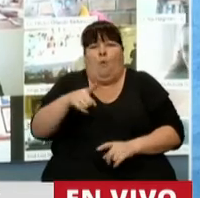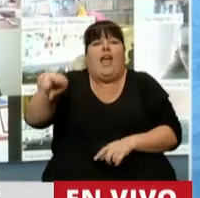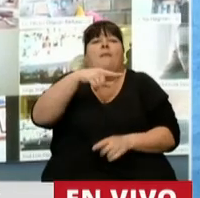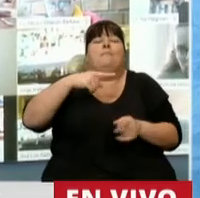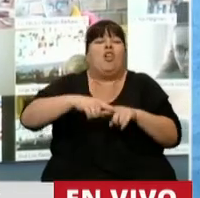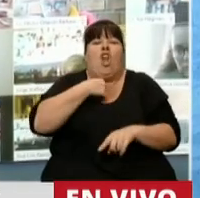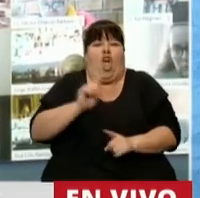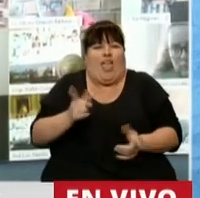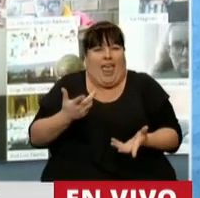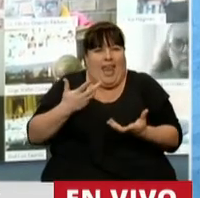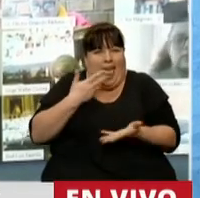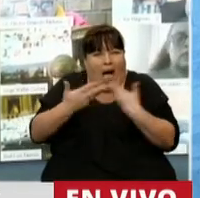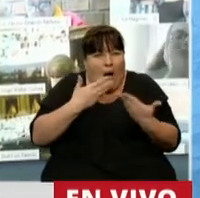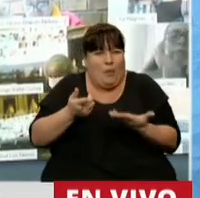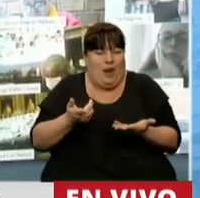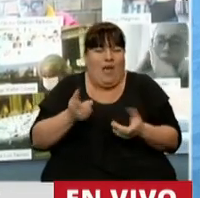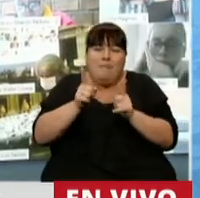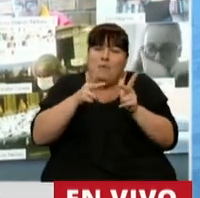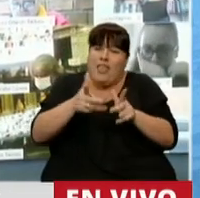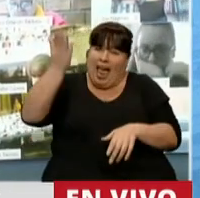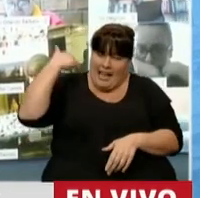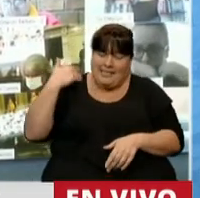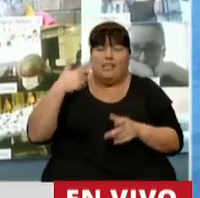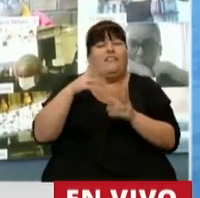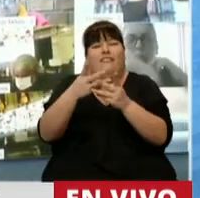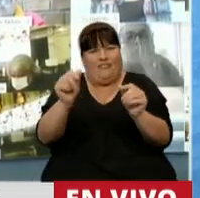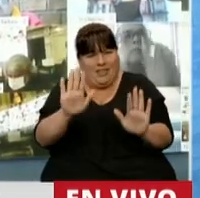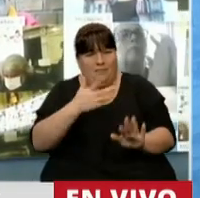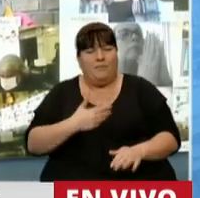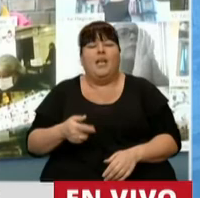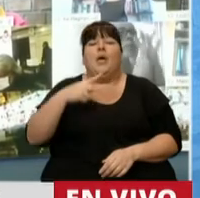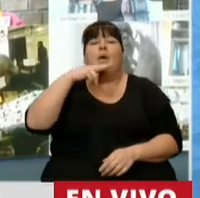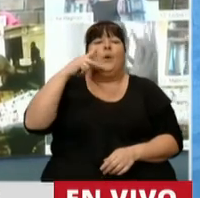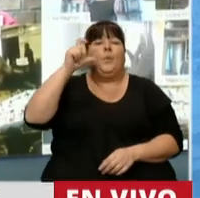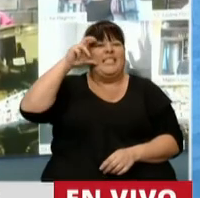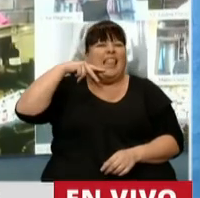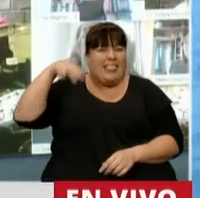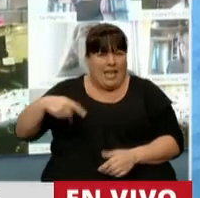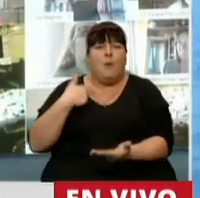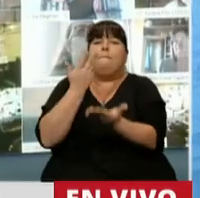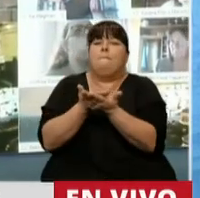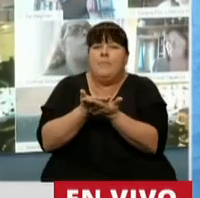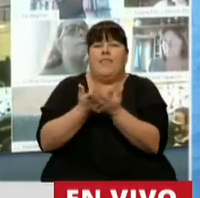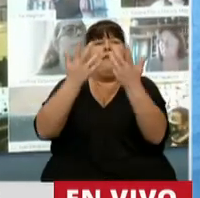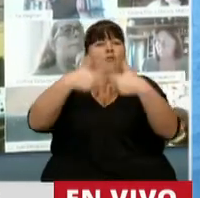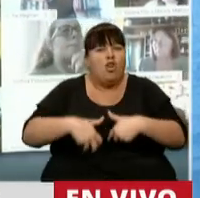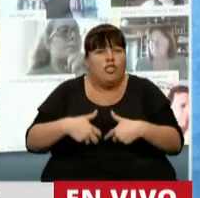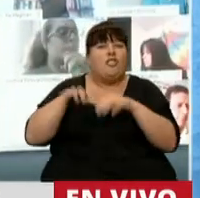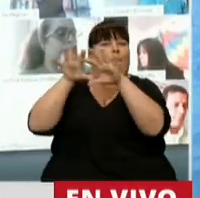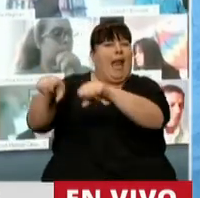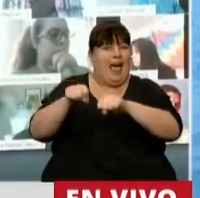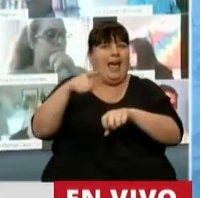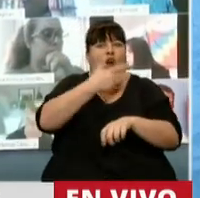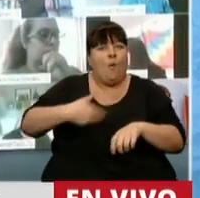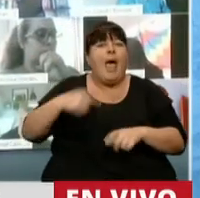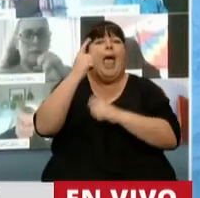voluntad política, como lo que decía anteriormente. Por ejemplo, ya termino, Presidente. Vicentín, nosotros planteamos un proyecto de expropiación